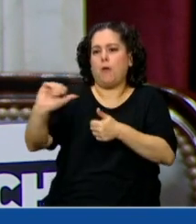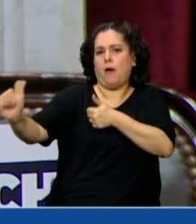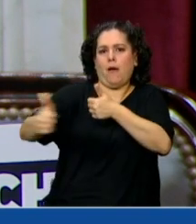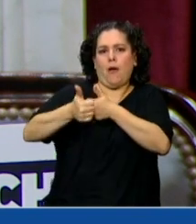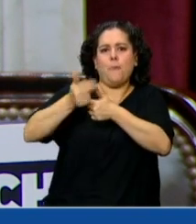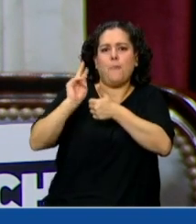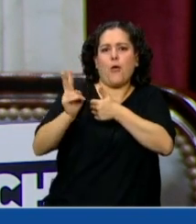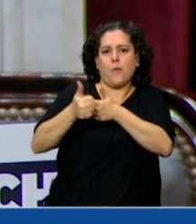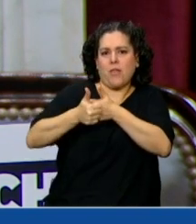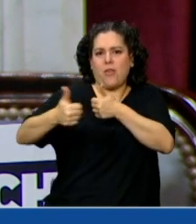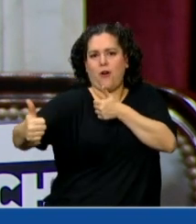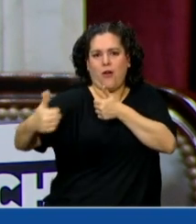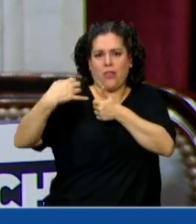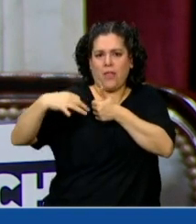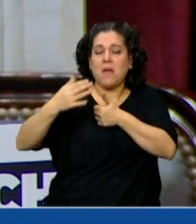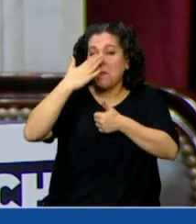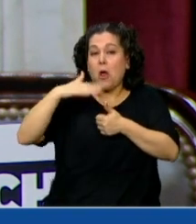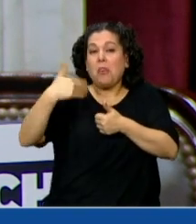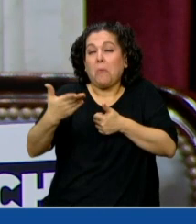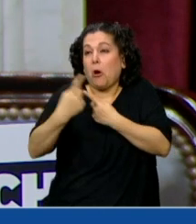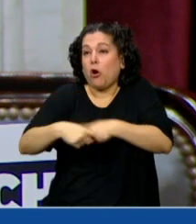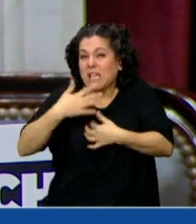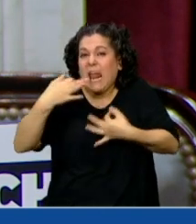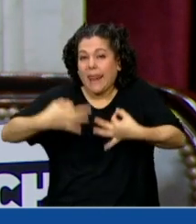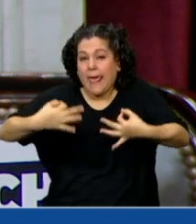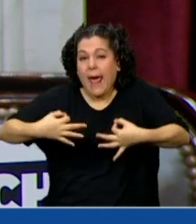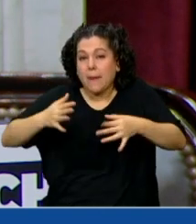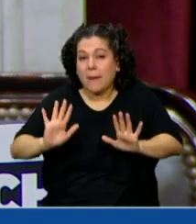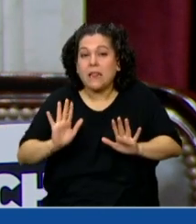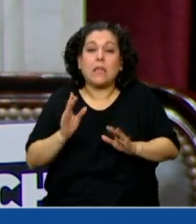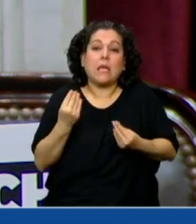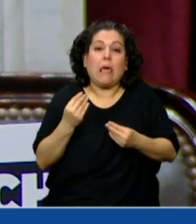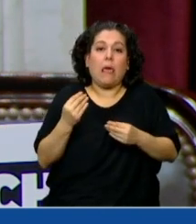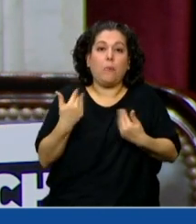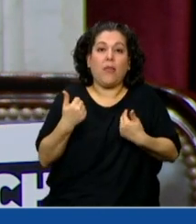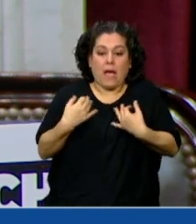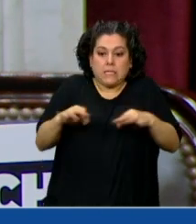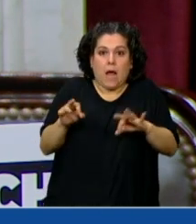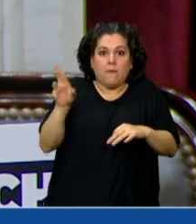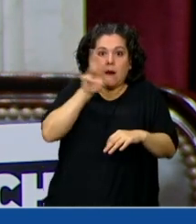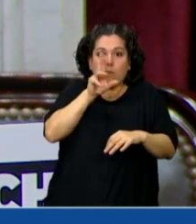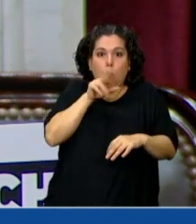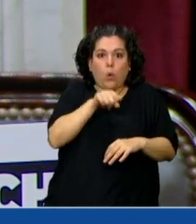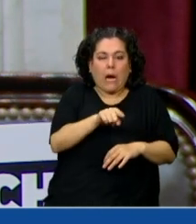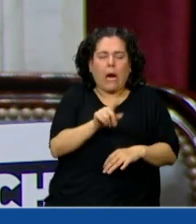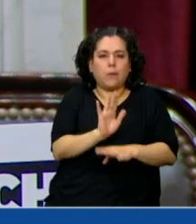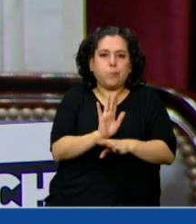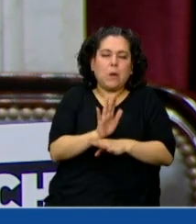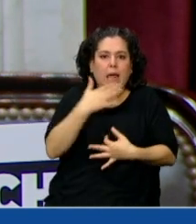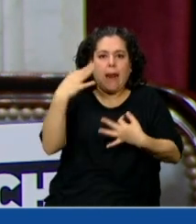acercamiento, pero luego no hay nada real que evite que esa mujer realmente sea